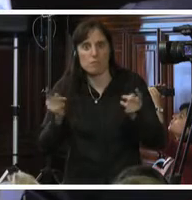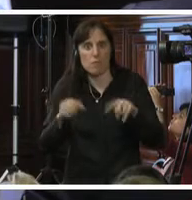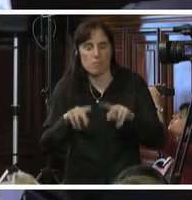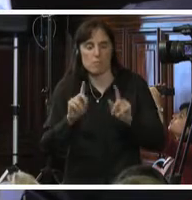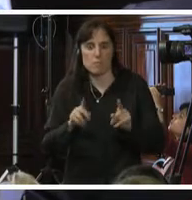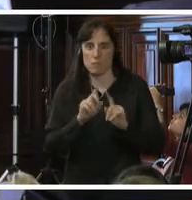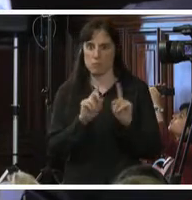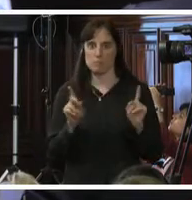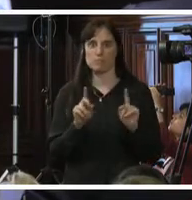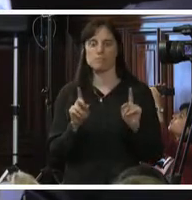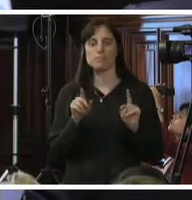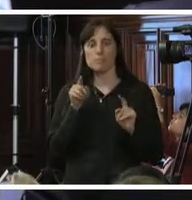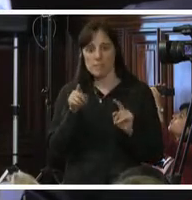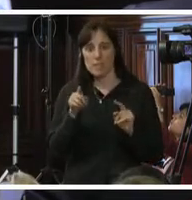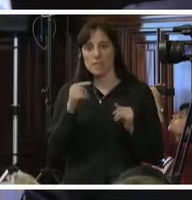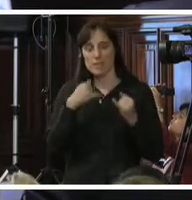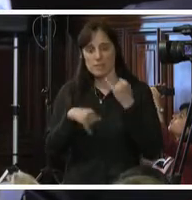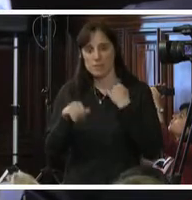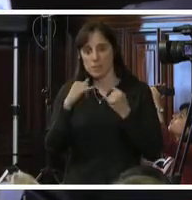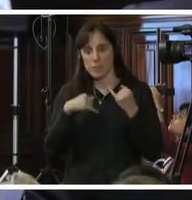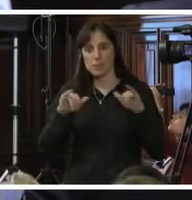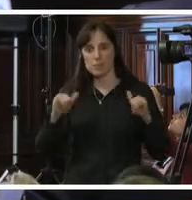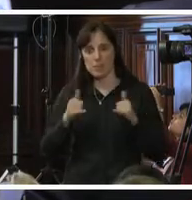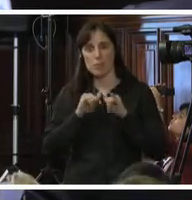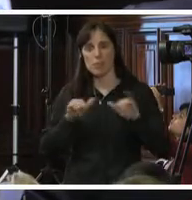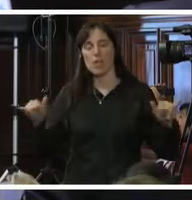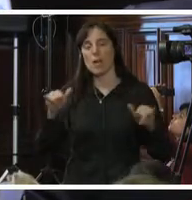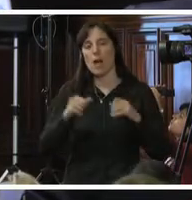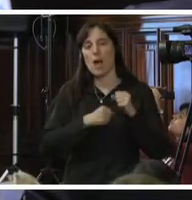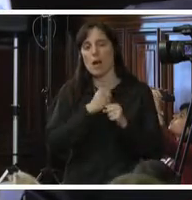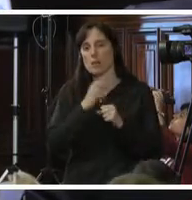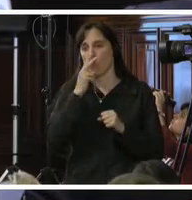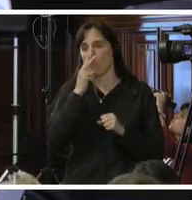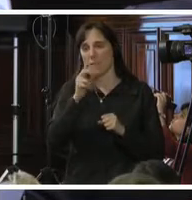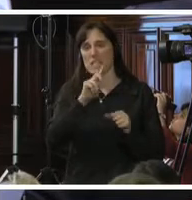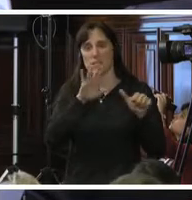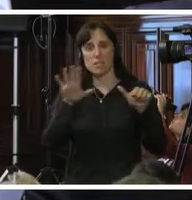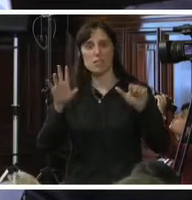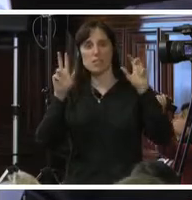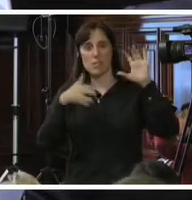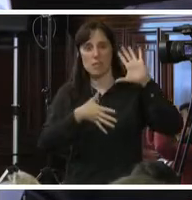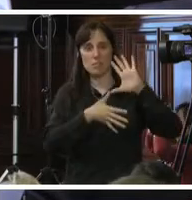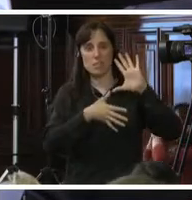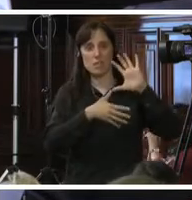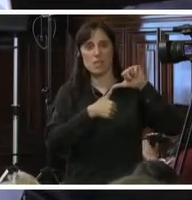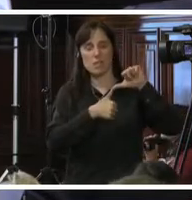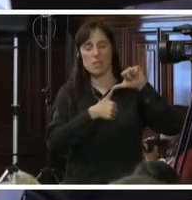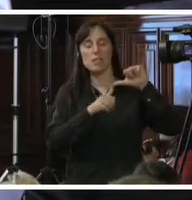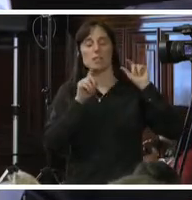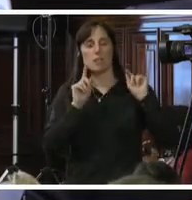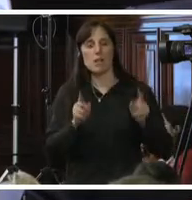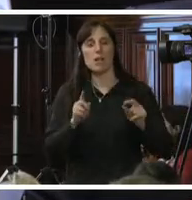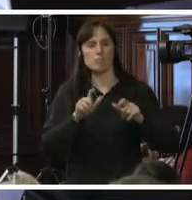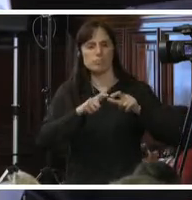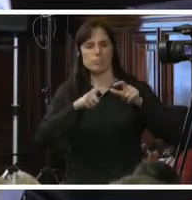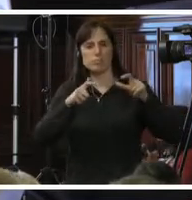El informe global sobre trata de personas publicado por nuestra oficina en 2016 señala, para el caso de América Latina y el Caribe, el aumento progresivo